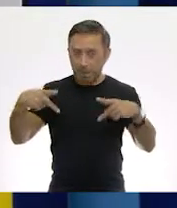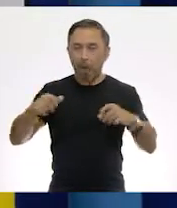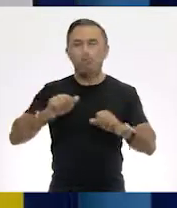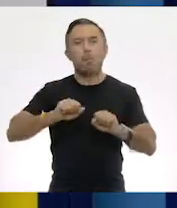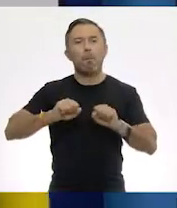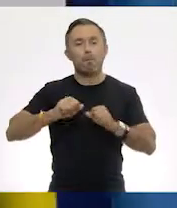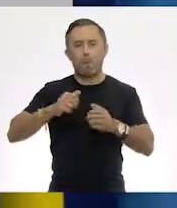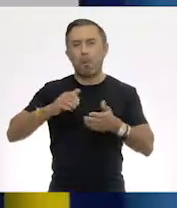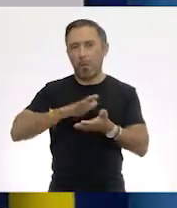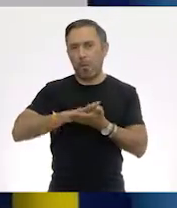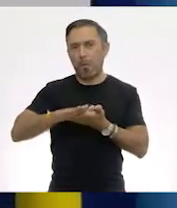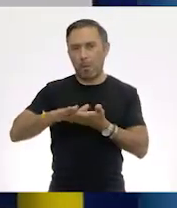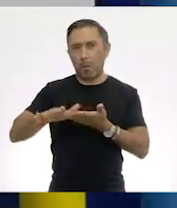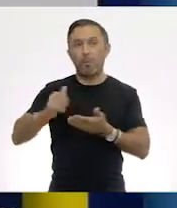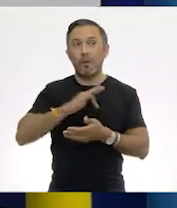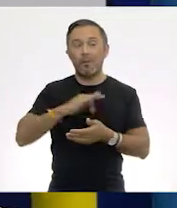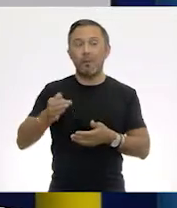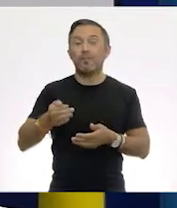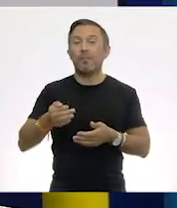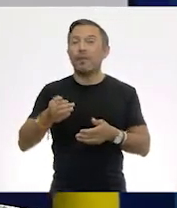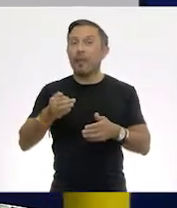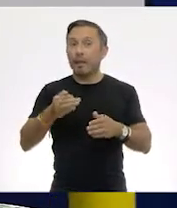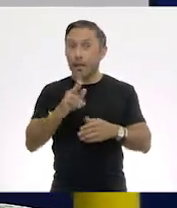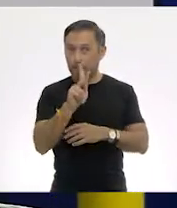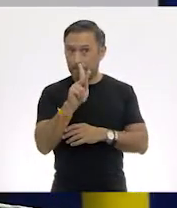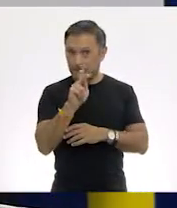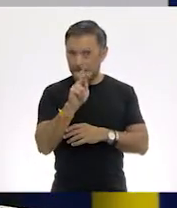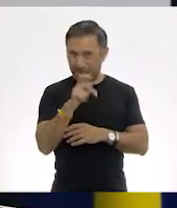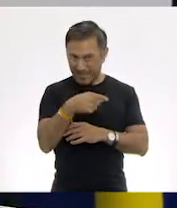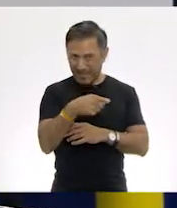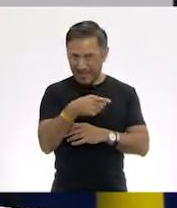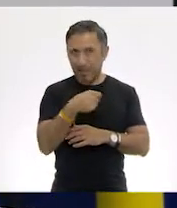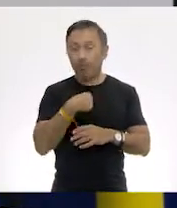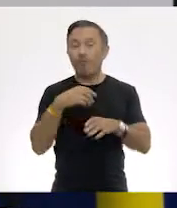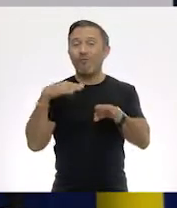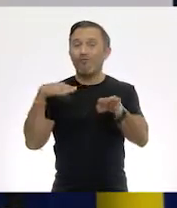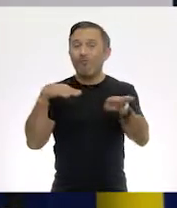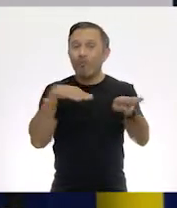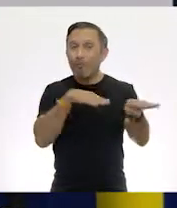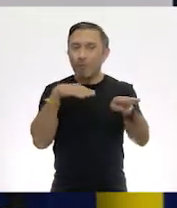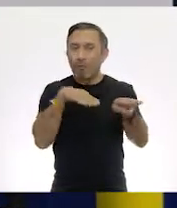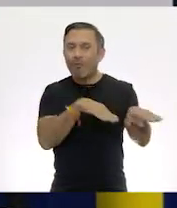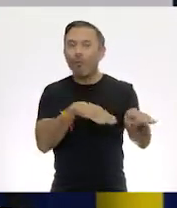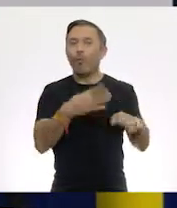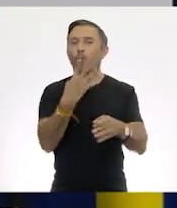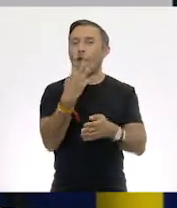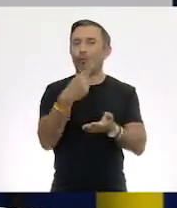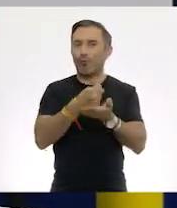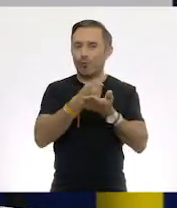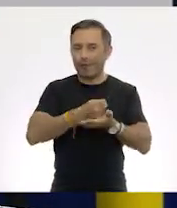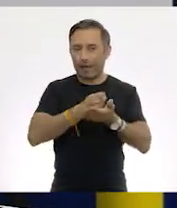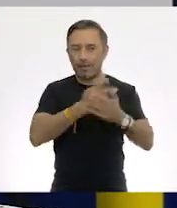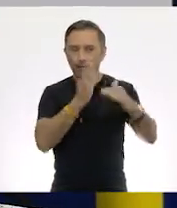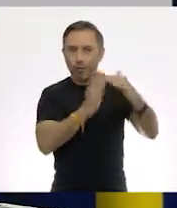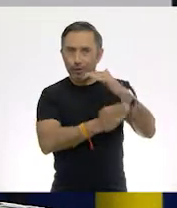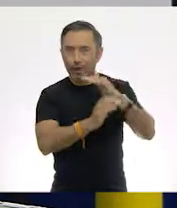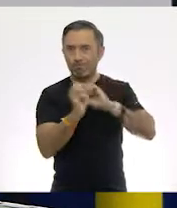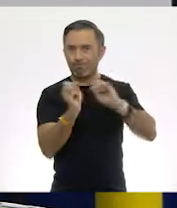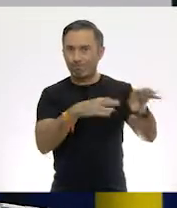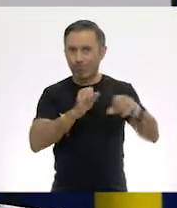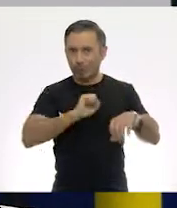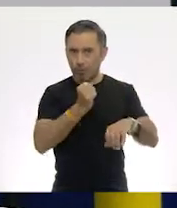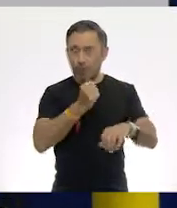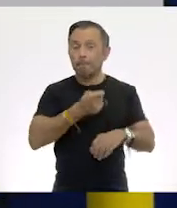llegaron cuatro toneladas a la bodega de Don Pepe. Una, dos, tres y cuatro. Sí. Pero vendieron primero dos. Sí.